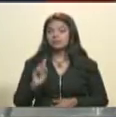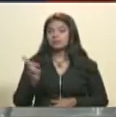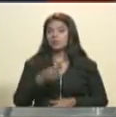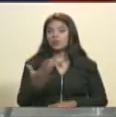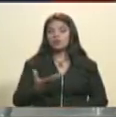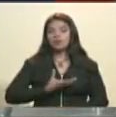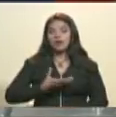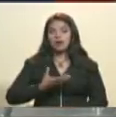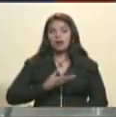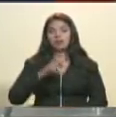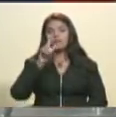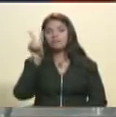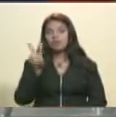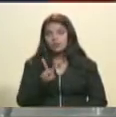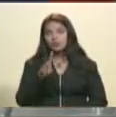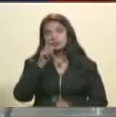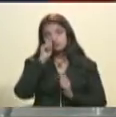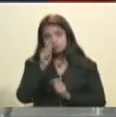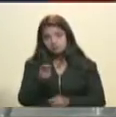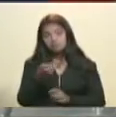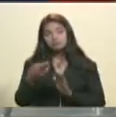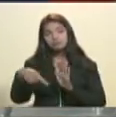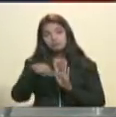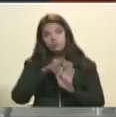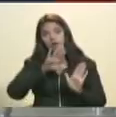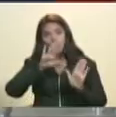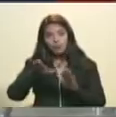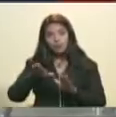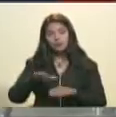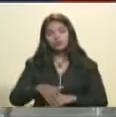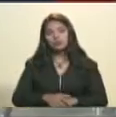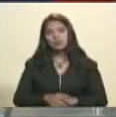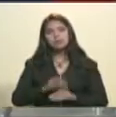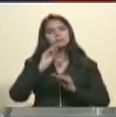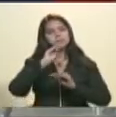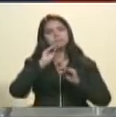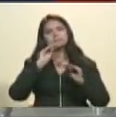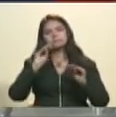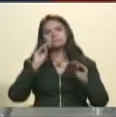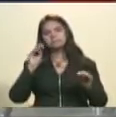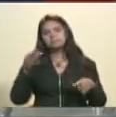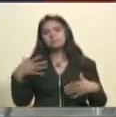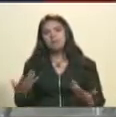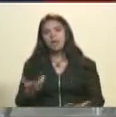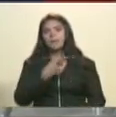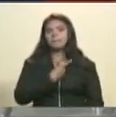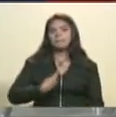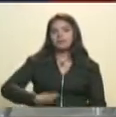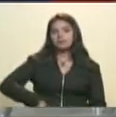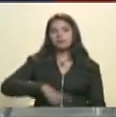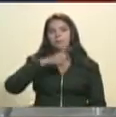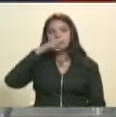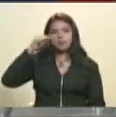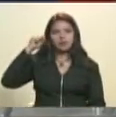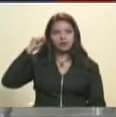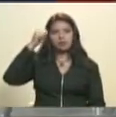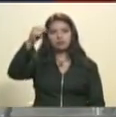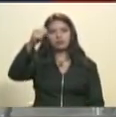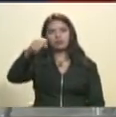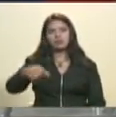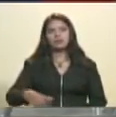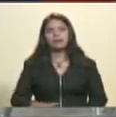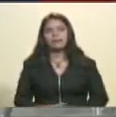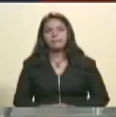de Alcaldes de Venezuela reconoce y reitera el apoyo al llamado hecho por el presidente Nicolás Maduro Moros